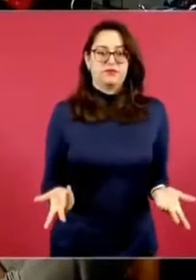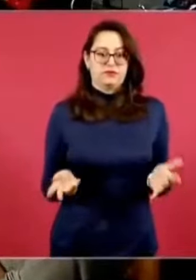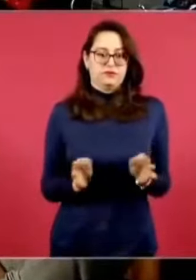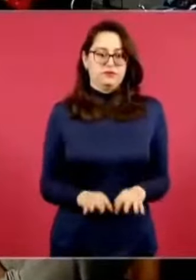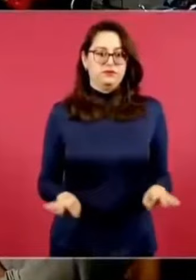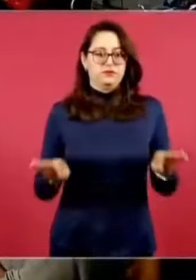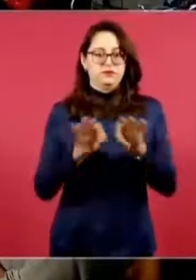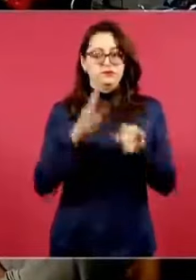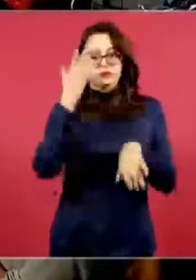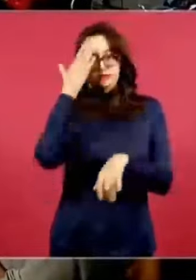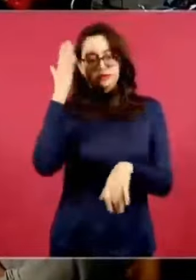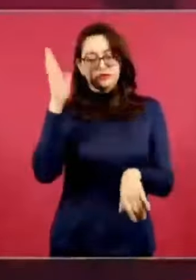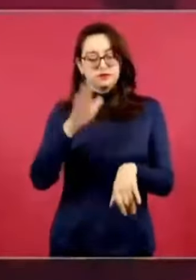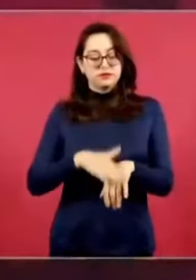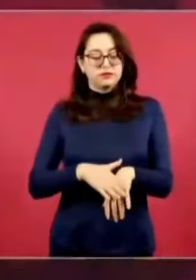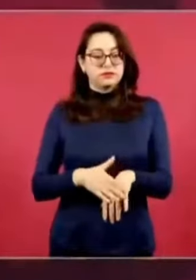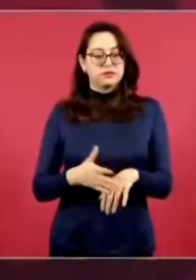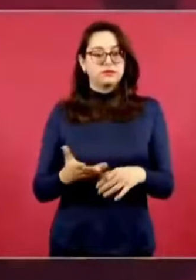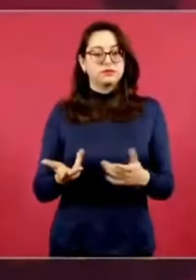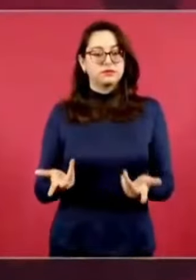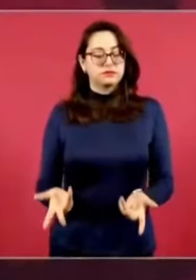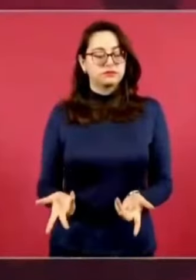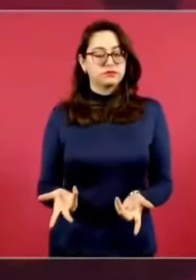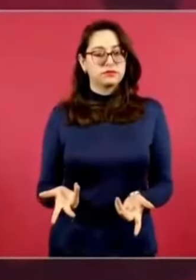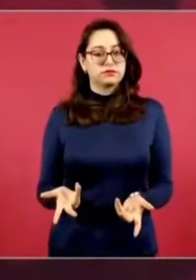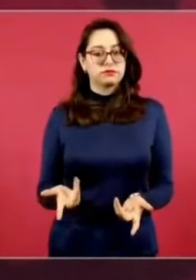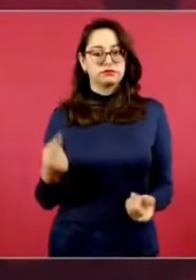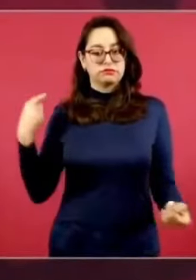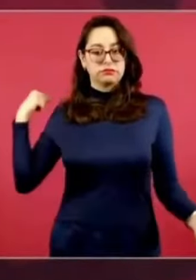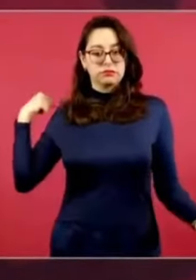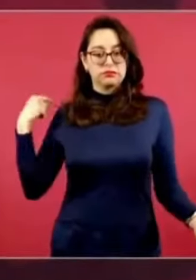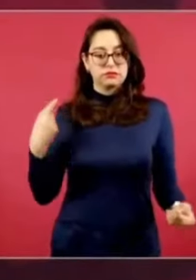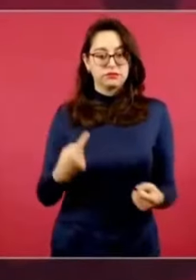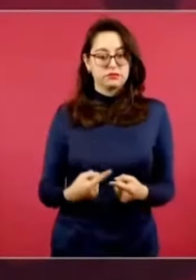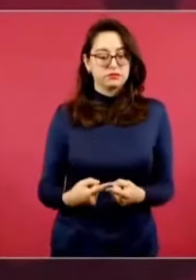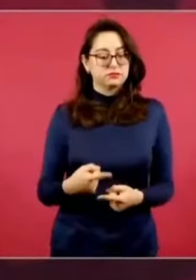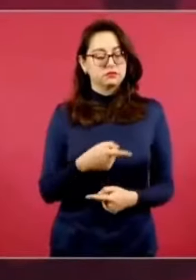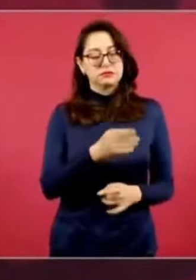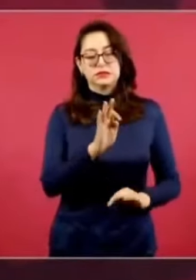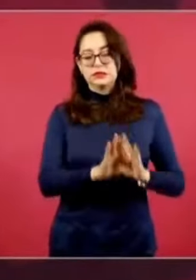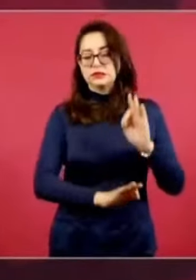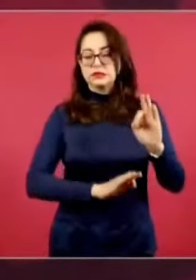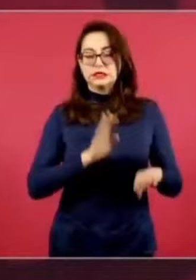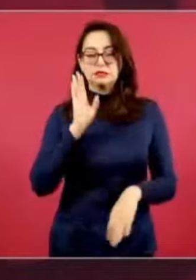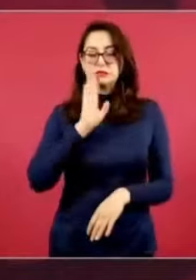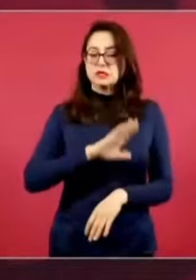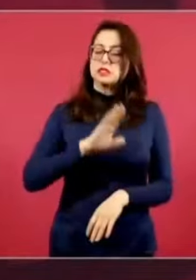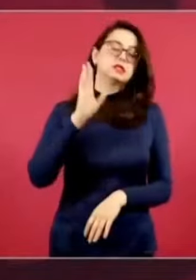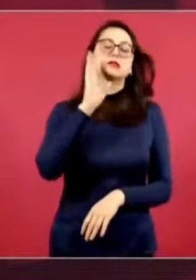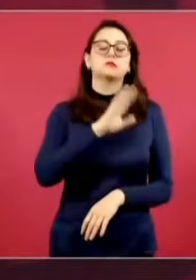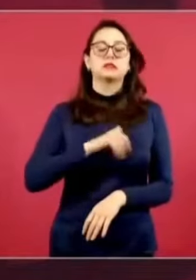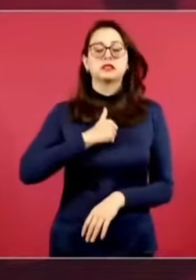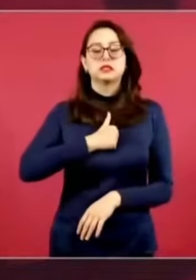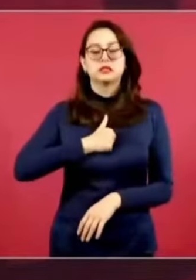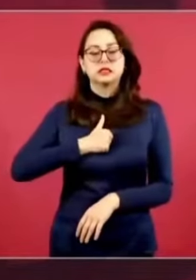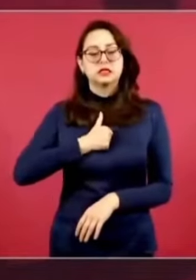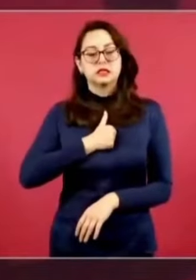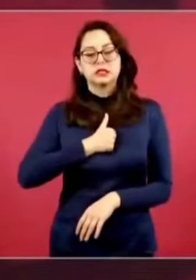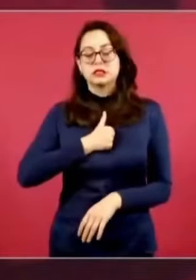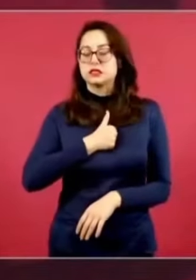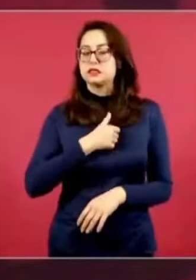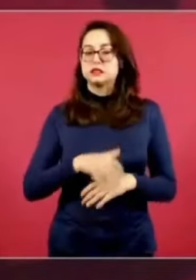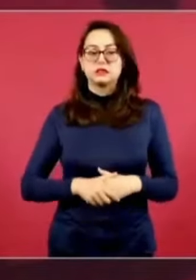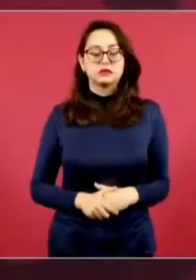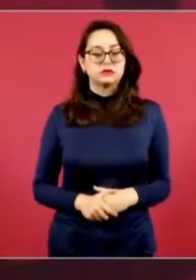lamentable y vergonzoso, son los pueblos de más antigüedad, sin embargo,